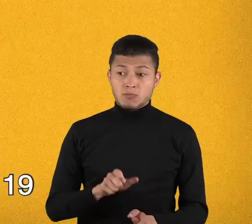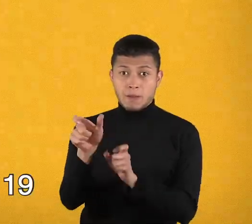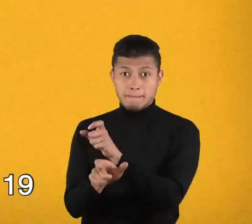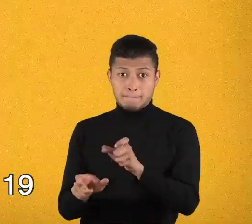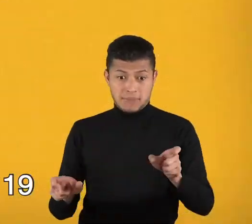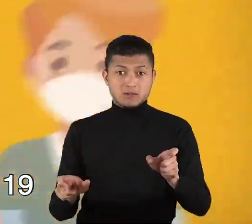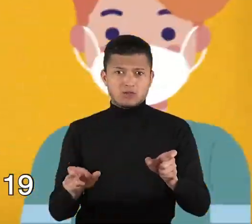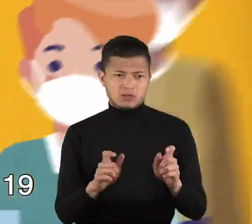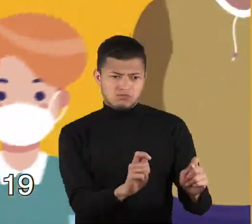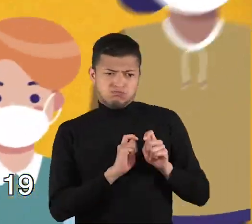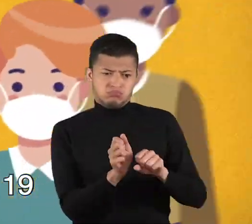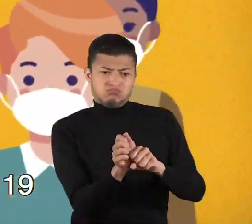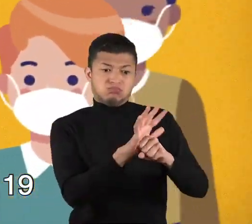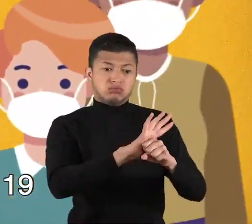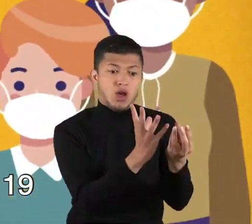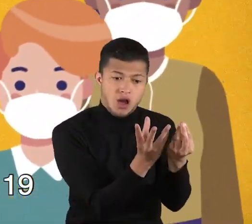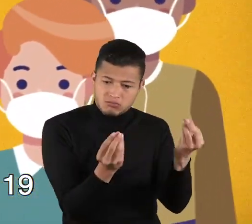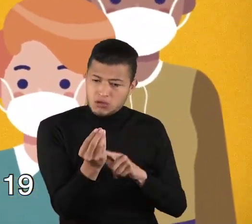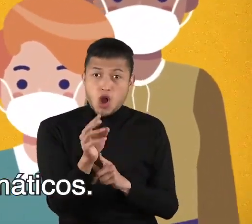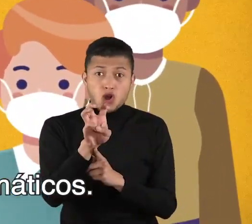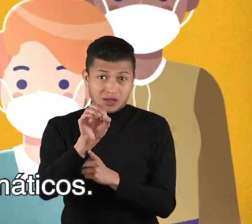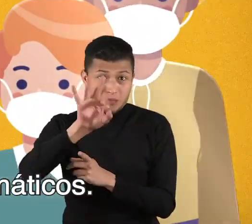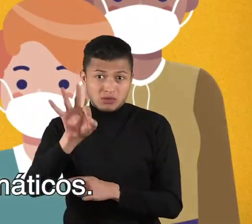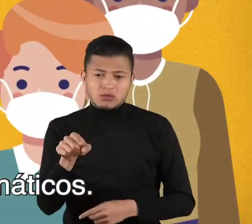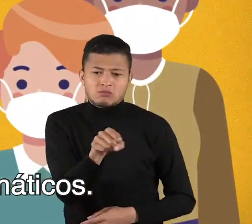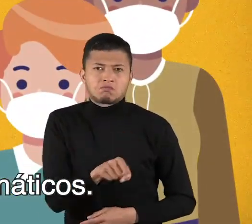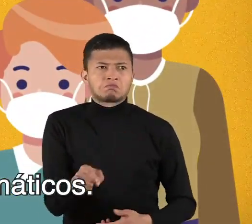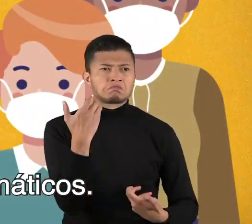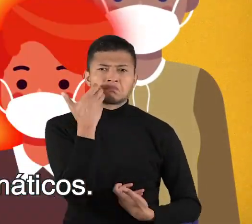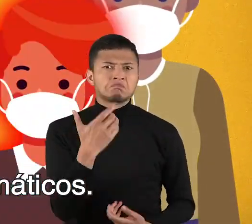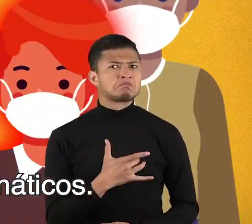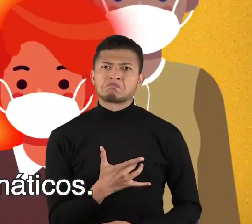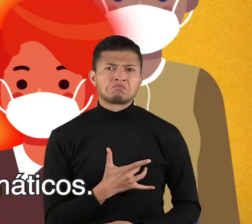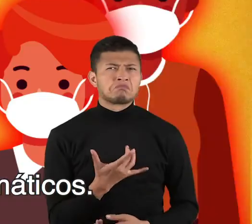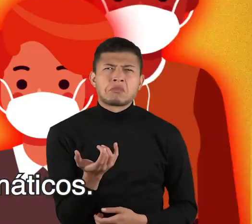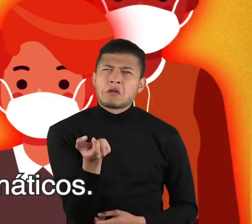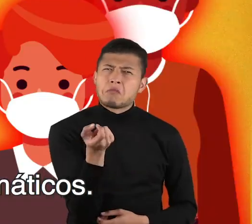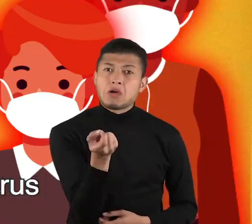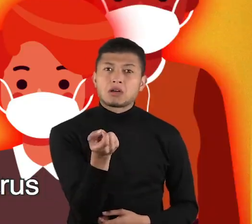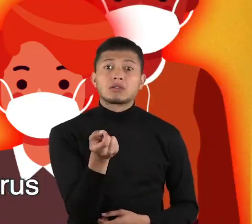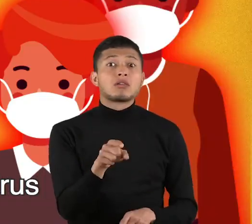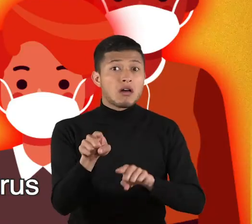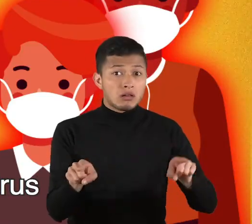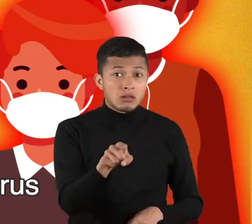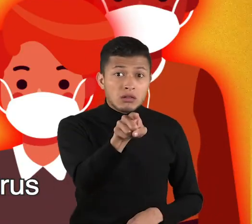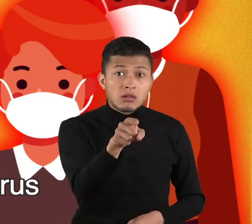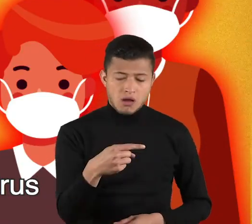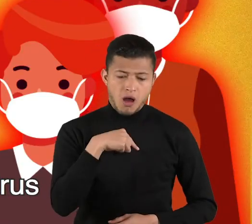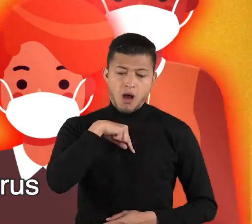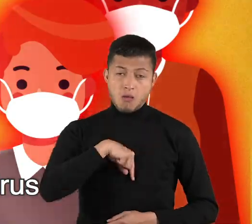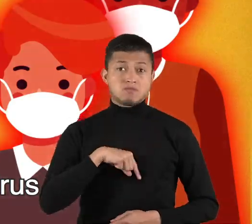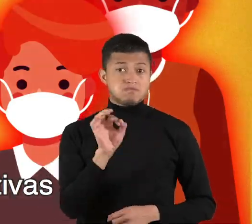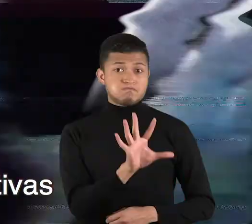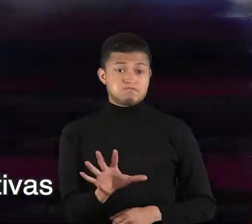El 80% de las personas con COVID-19 presentan síntomas leves o son asintomáticos. Incluso, usted podría